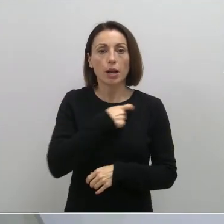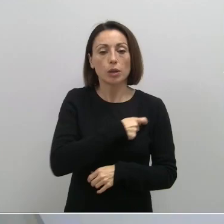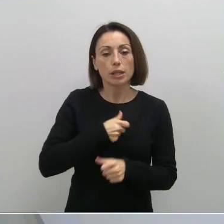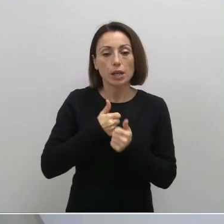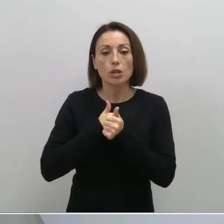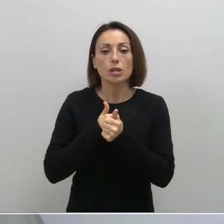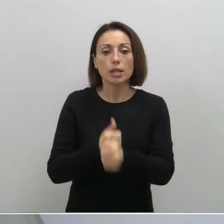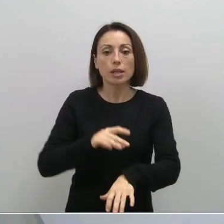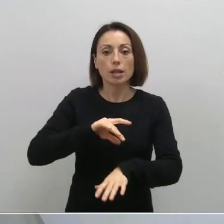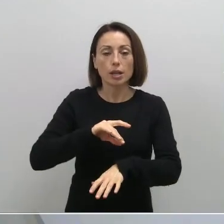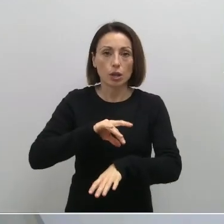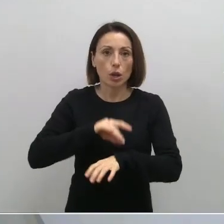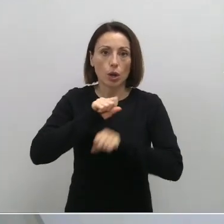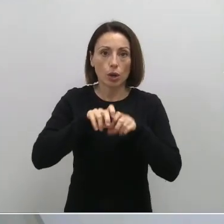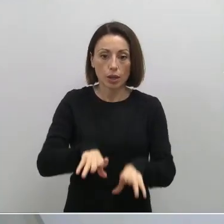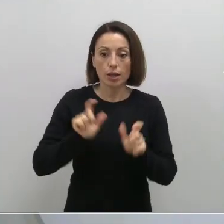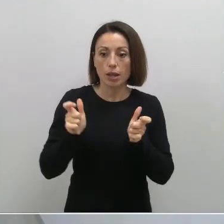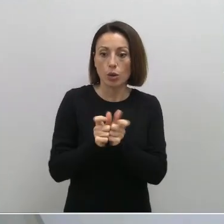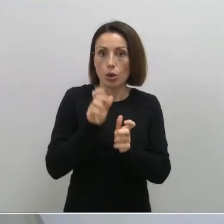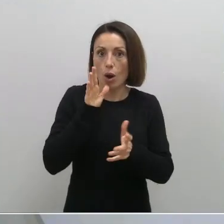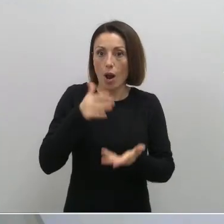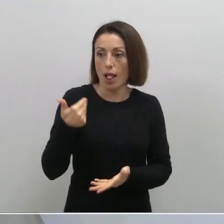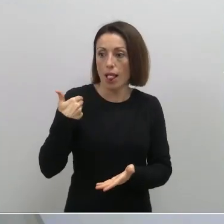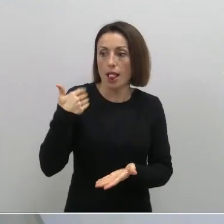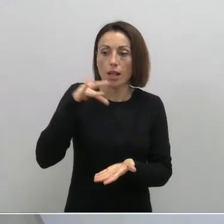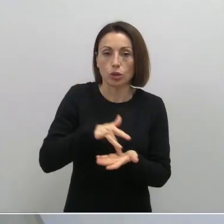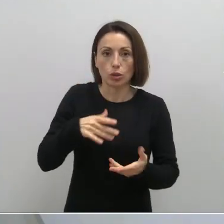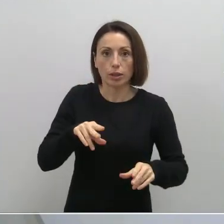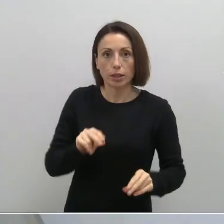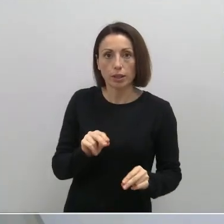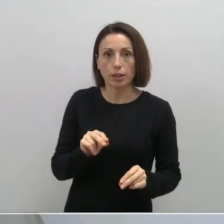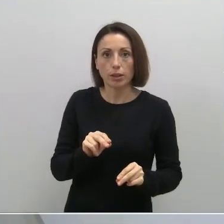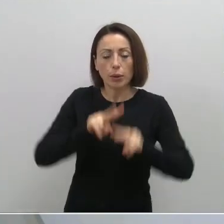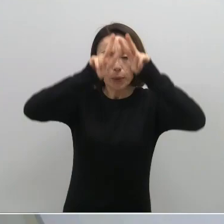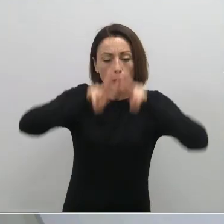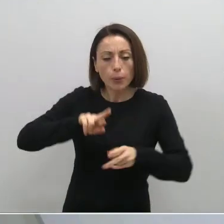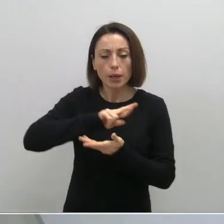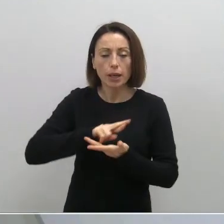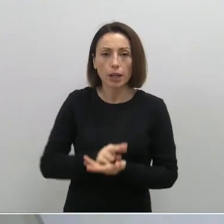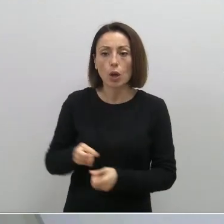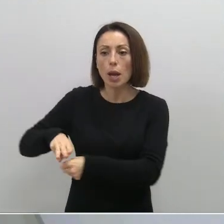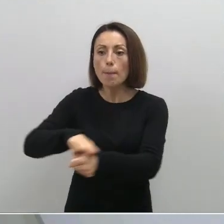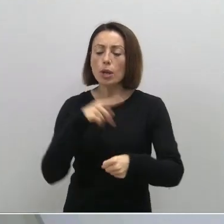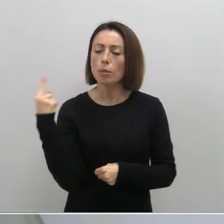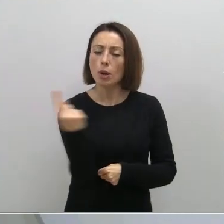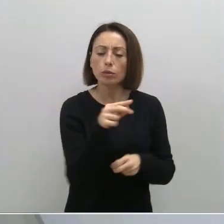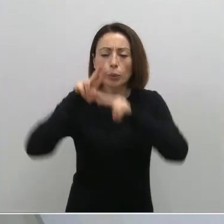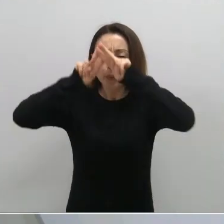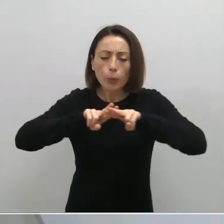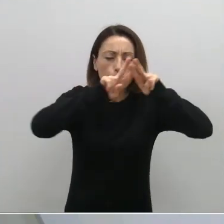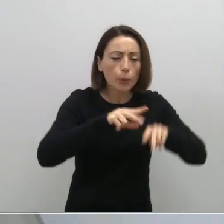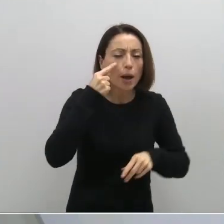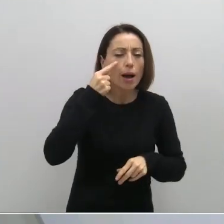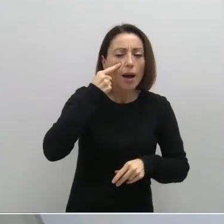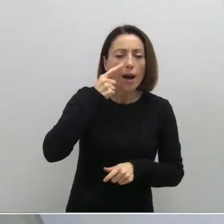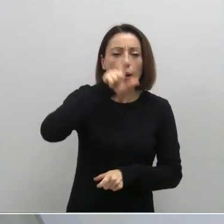reunión acabamos de celebrar, se ha analizado la situación en la región y la de cada uno de los municipios, viendo la evolución de